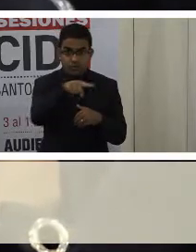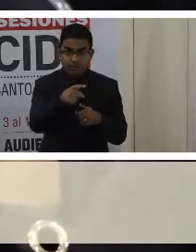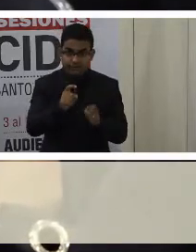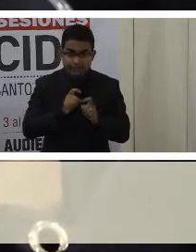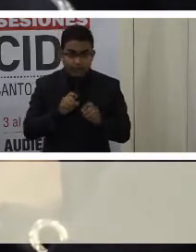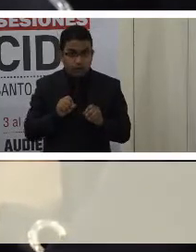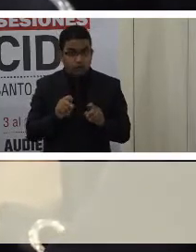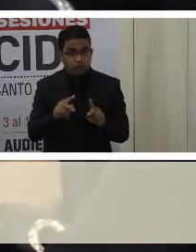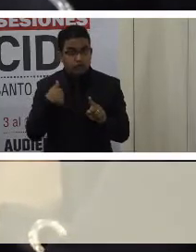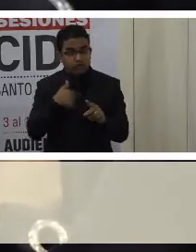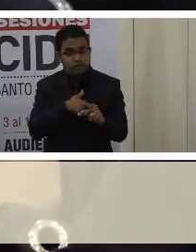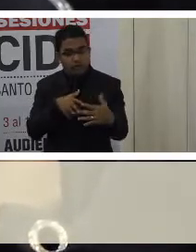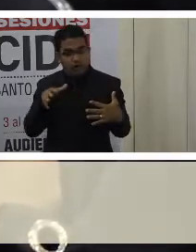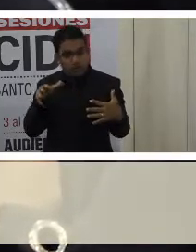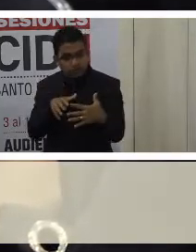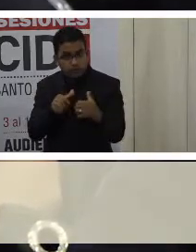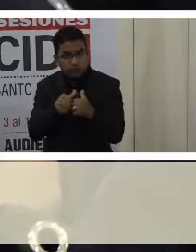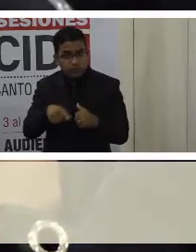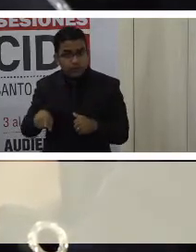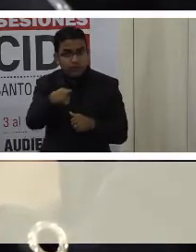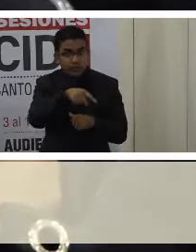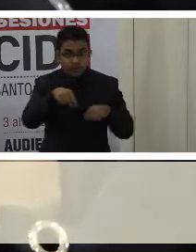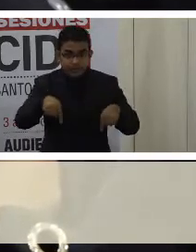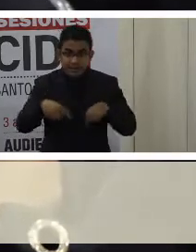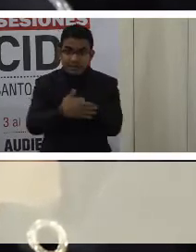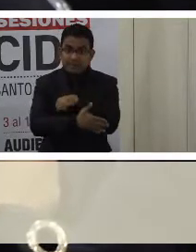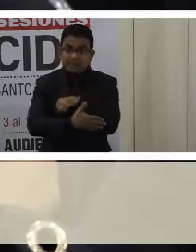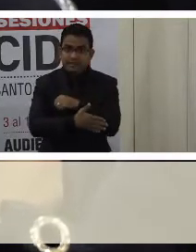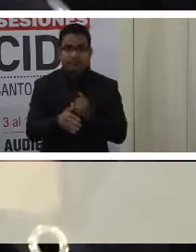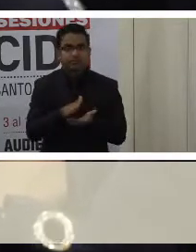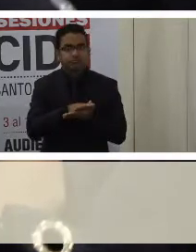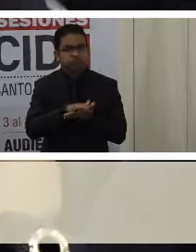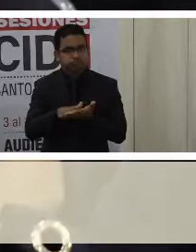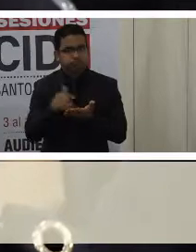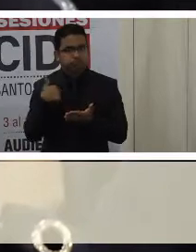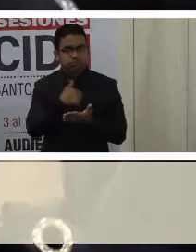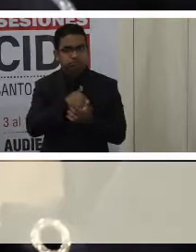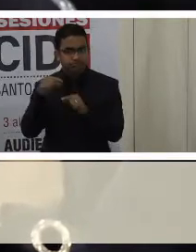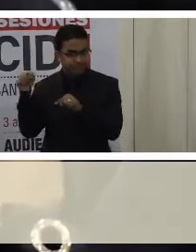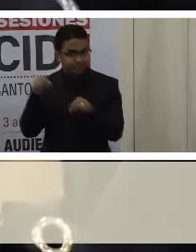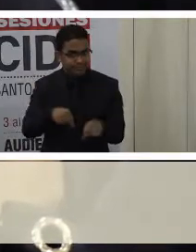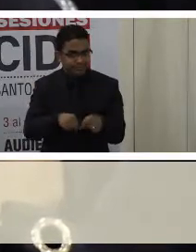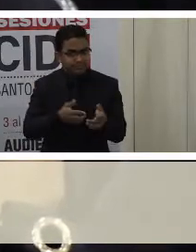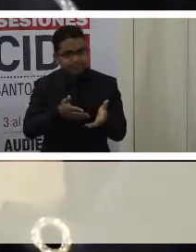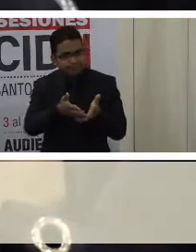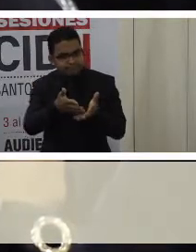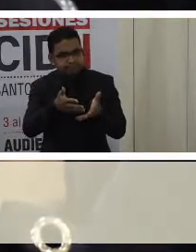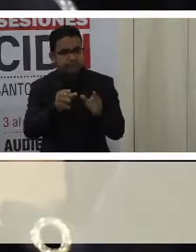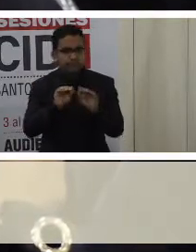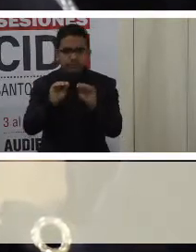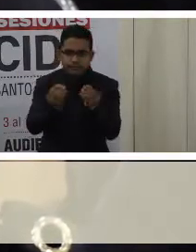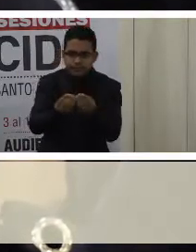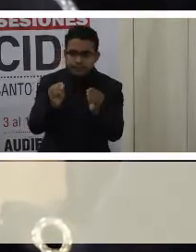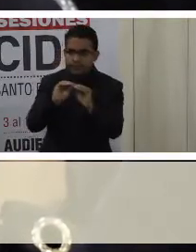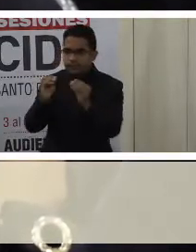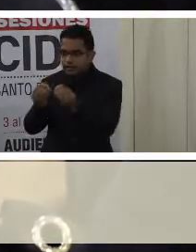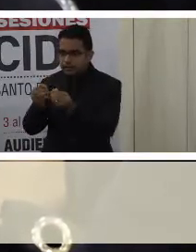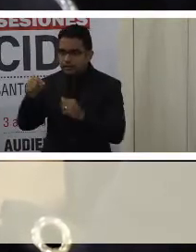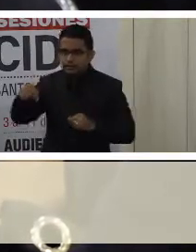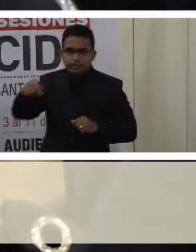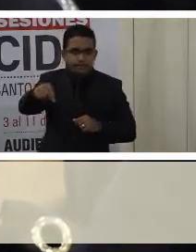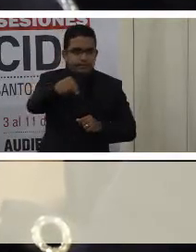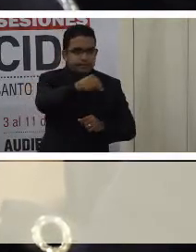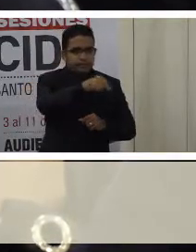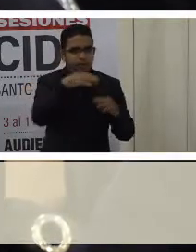a nuestro país para venir a compartir con la Comisión, con las organizaciones, con quienes miran